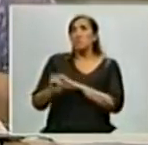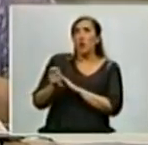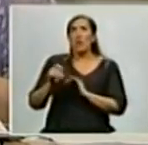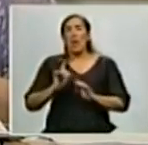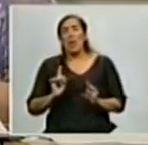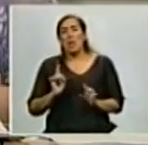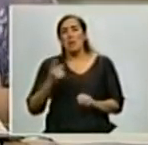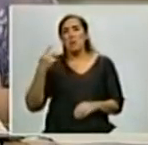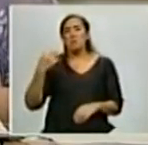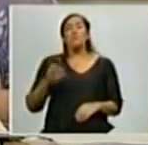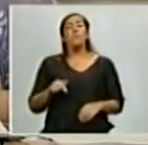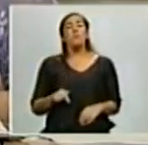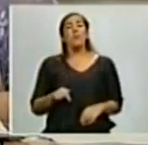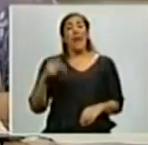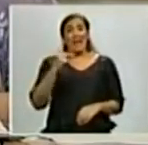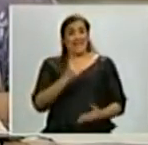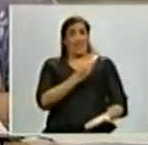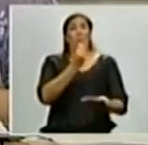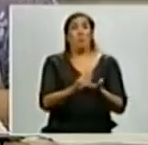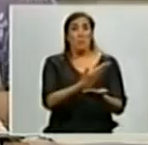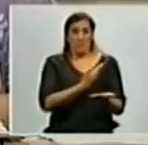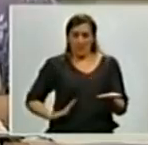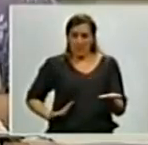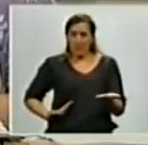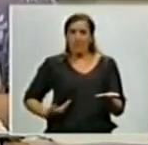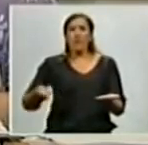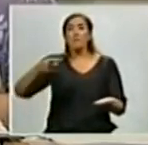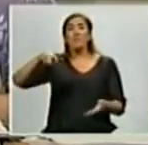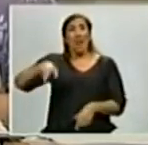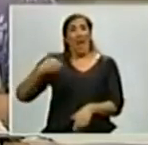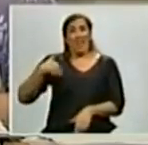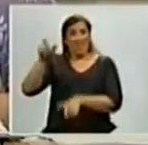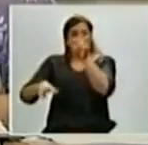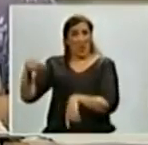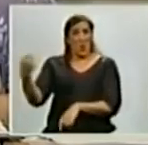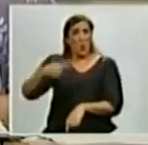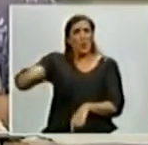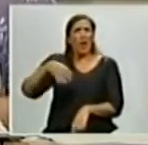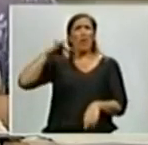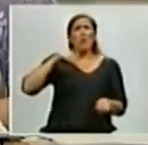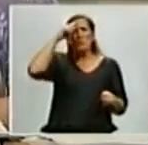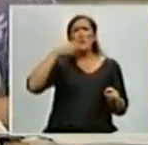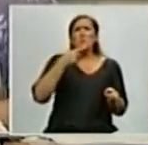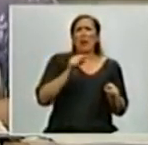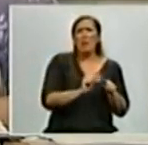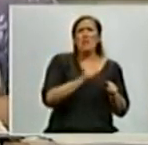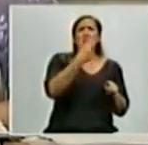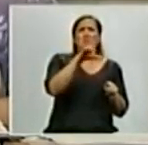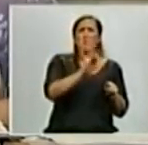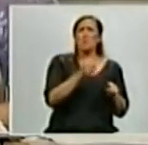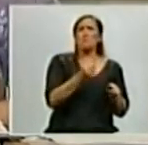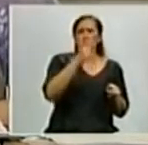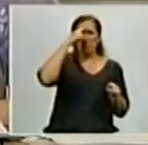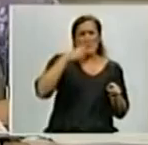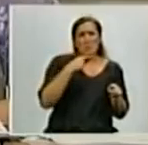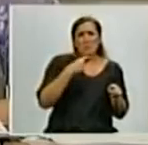cuando Néstor Kirchner asumió como presidente, los jubilados en la Argentina cobraban 150 pesos por mes. 150 pesos